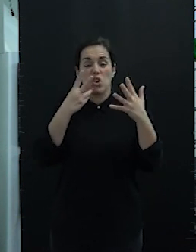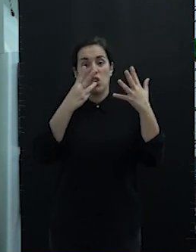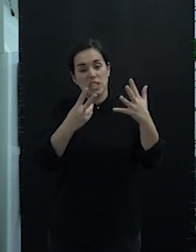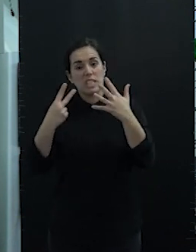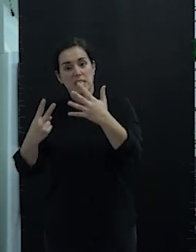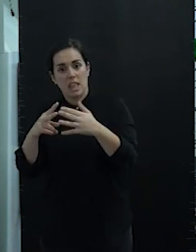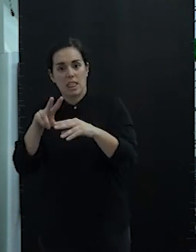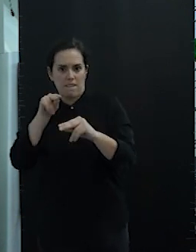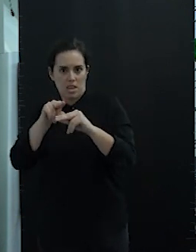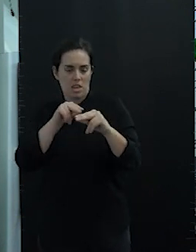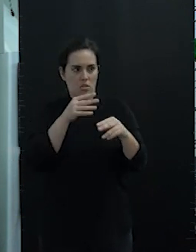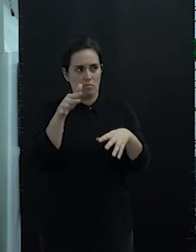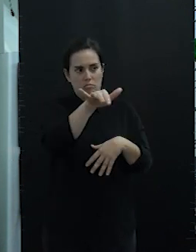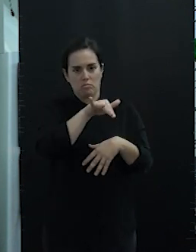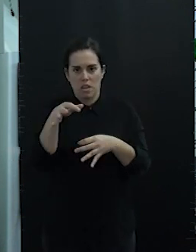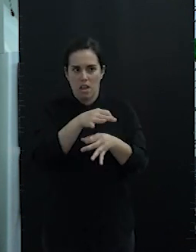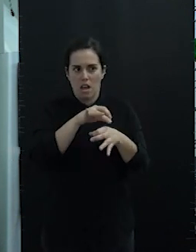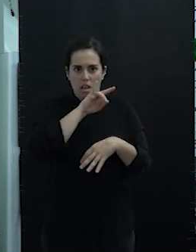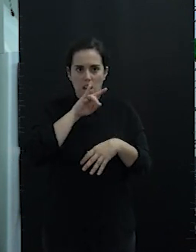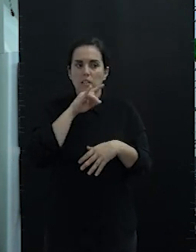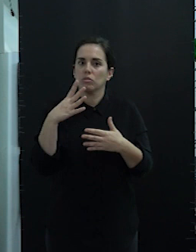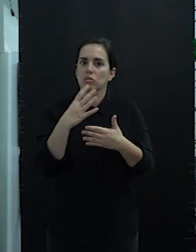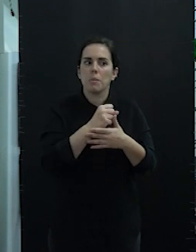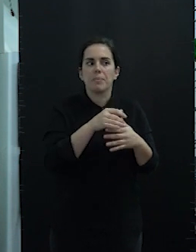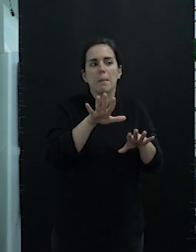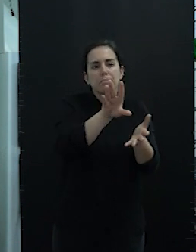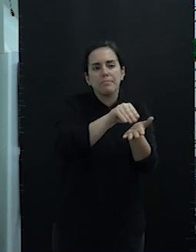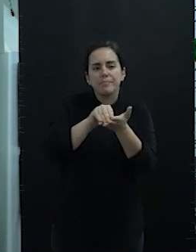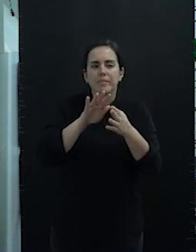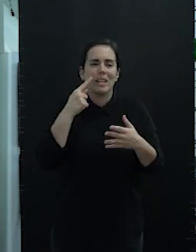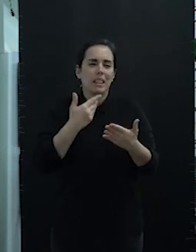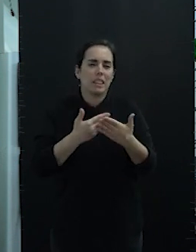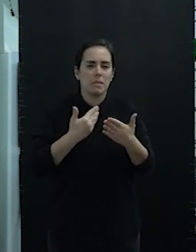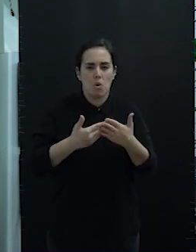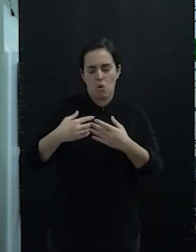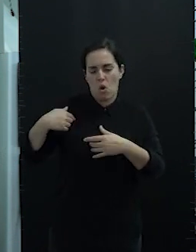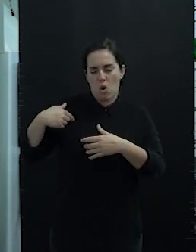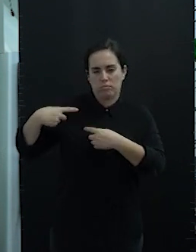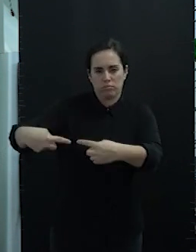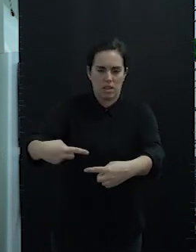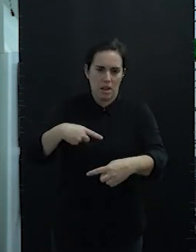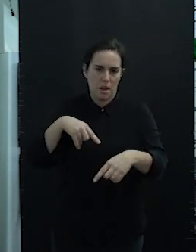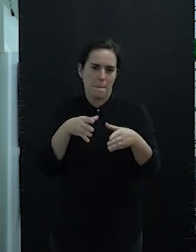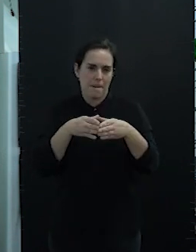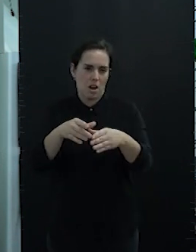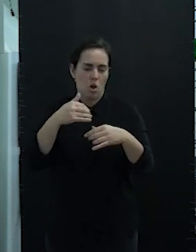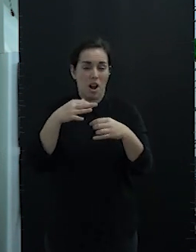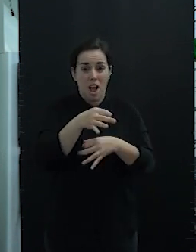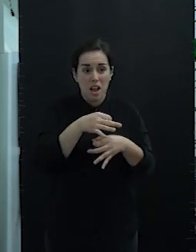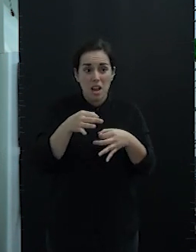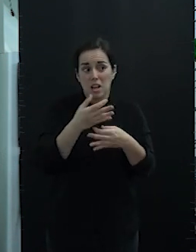que se encargan de recoger testimonio del legado marinero de las islas y en el que intervienen muchos de los presentes aquí,